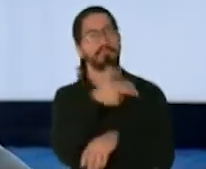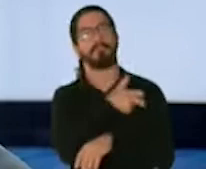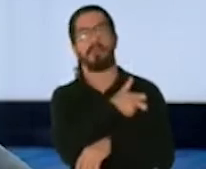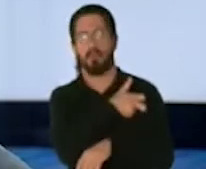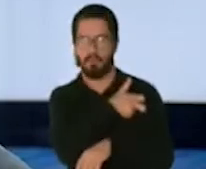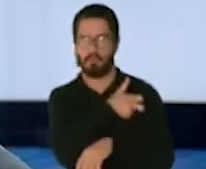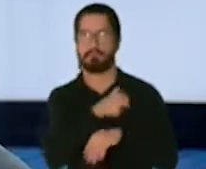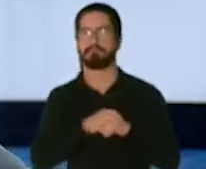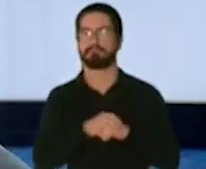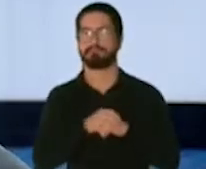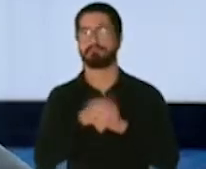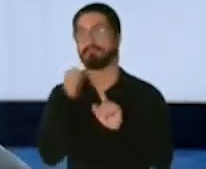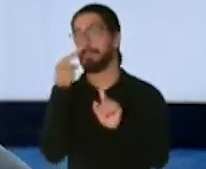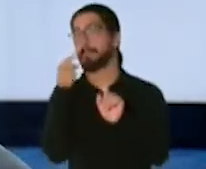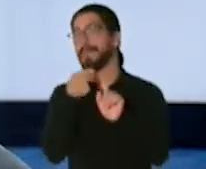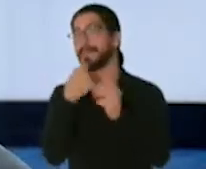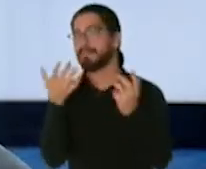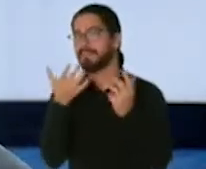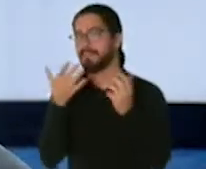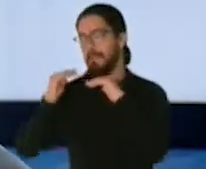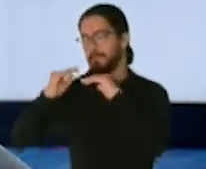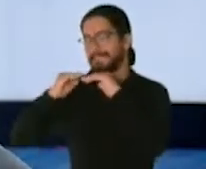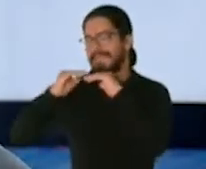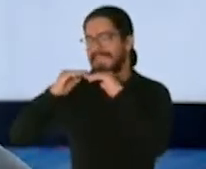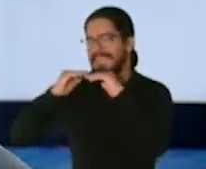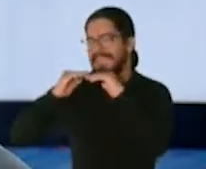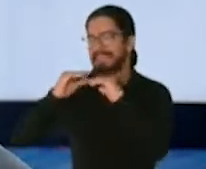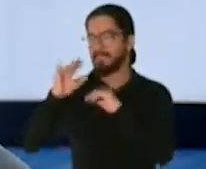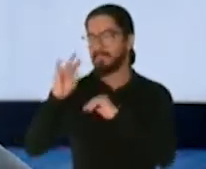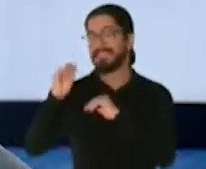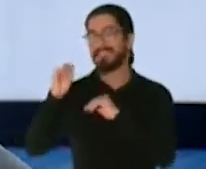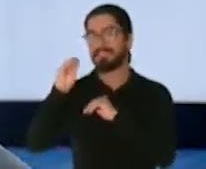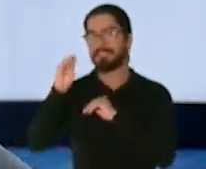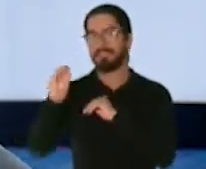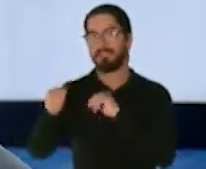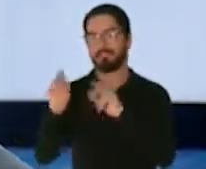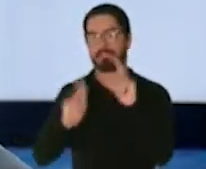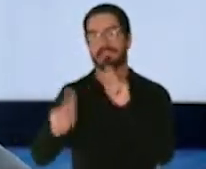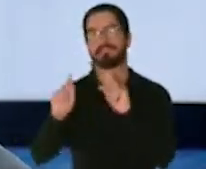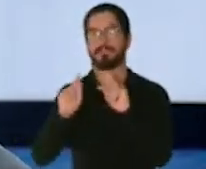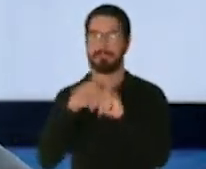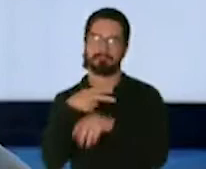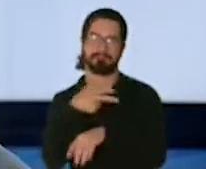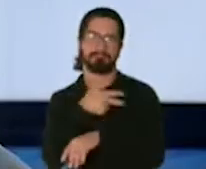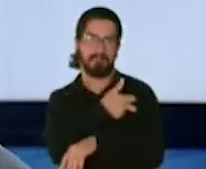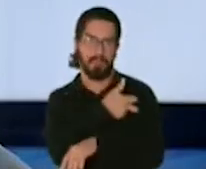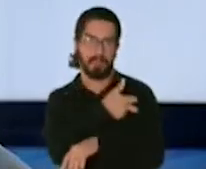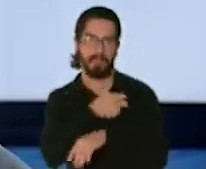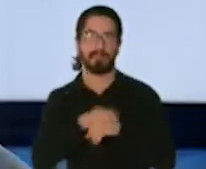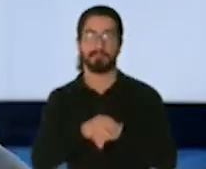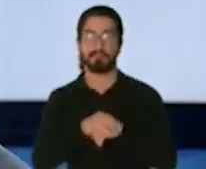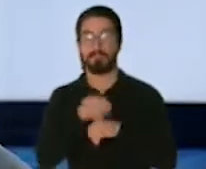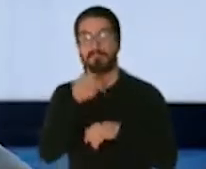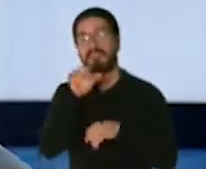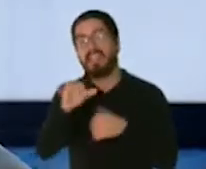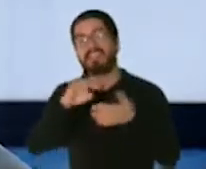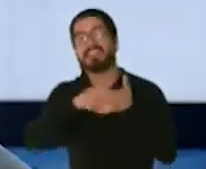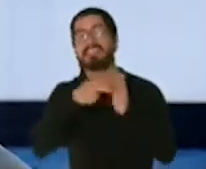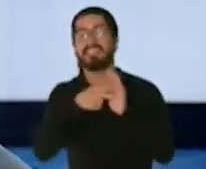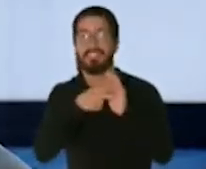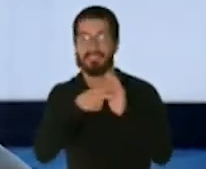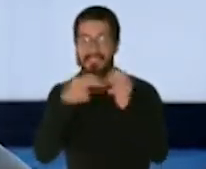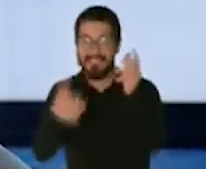es que por lo menos 70% de la población se vacune, porque ahí tenemos lo que se llama la inmunidad del rebaño,